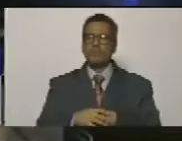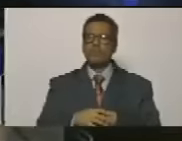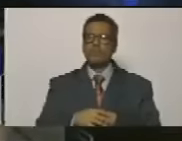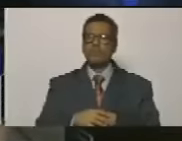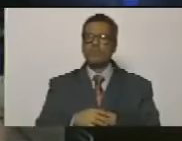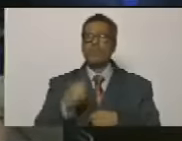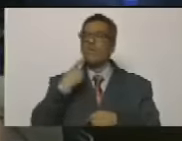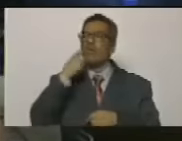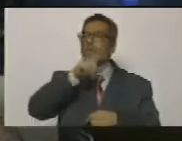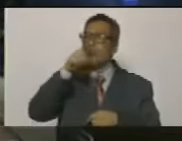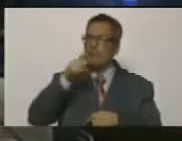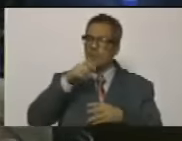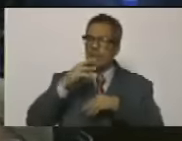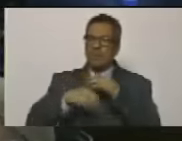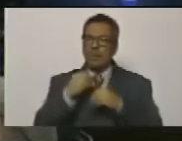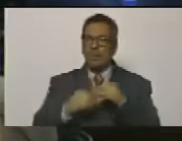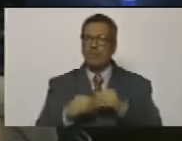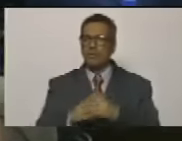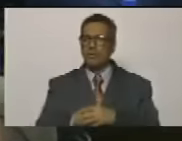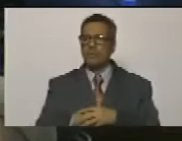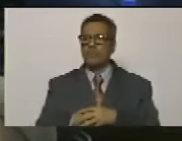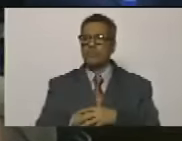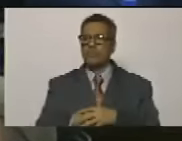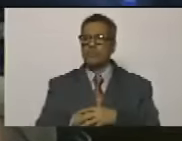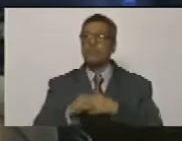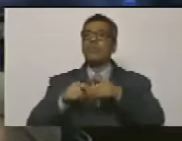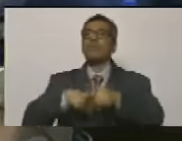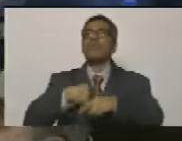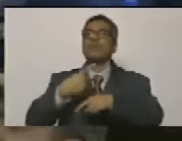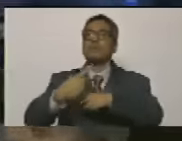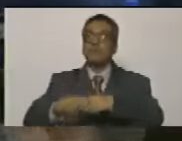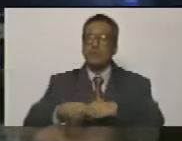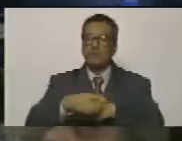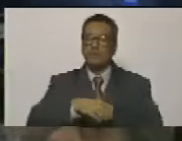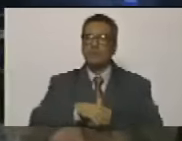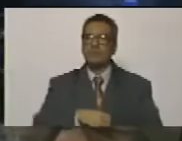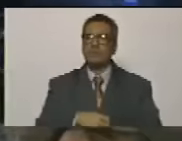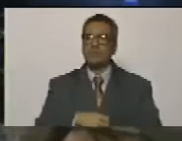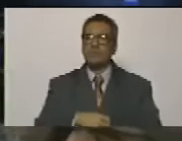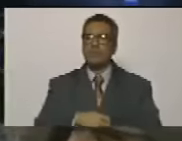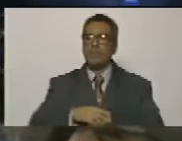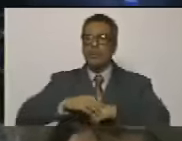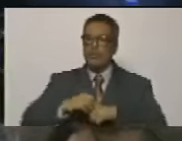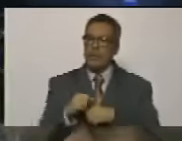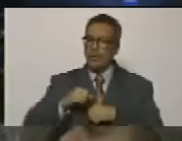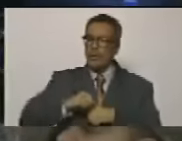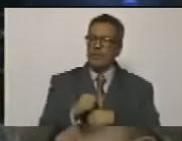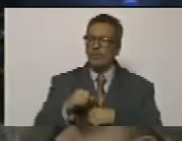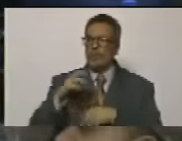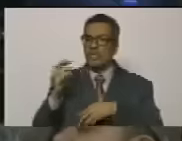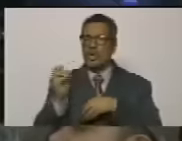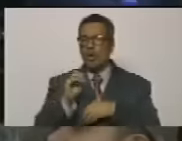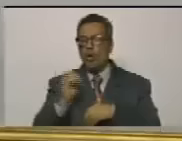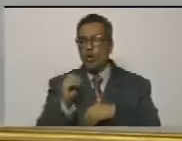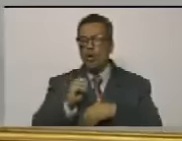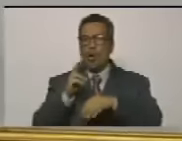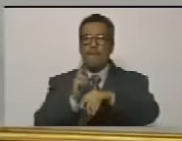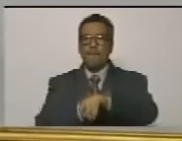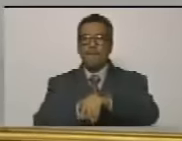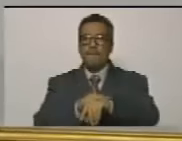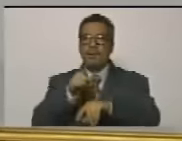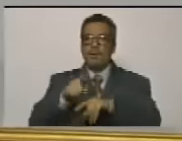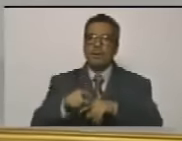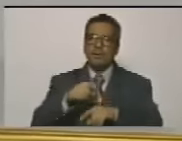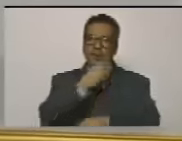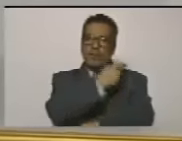las preguntas que le hacen después los policías o los médicos o las